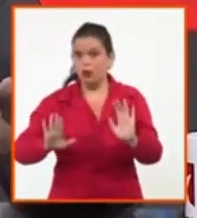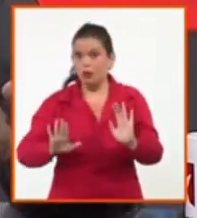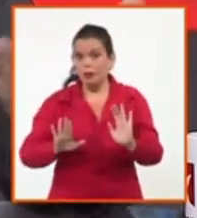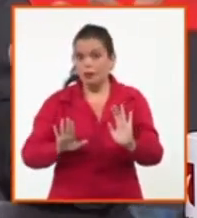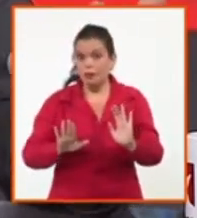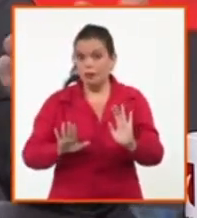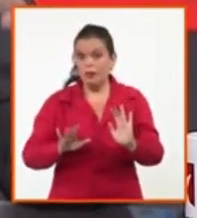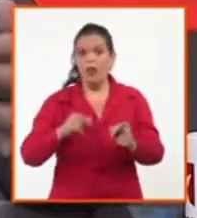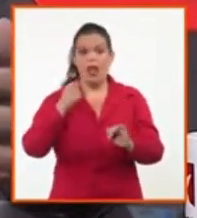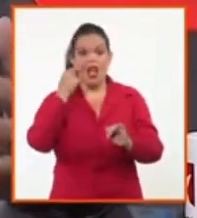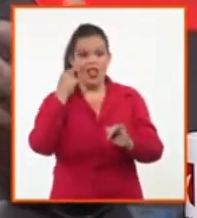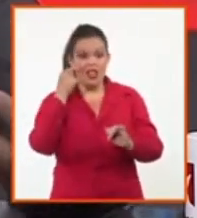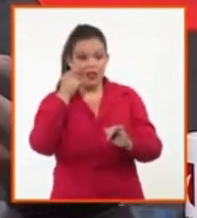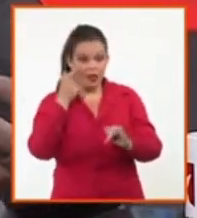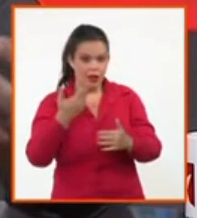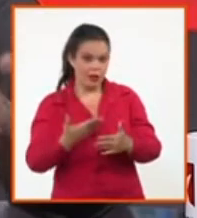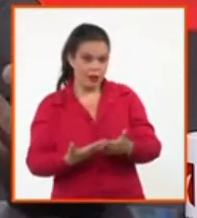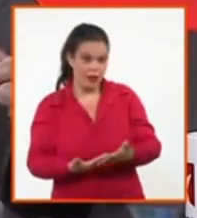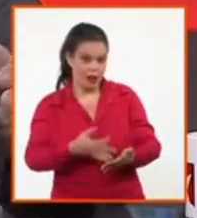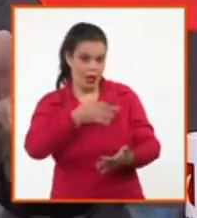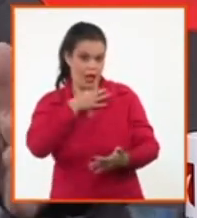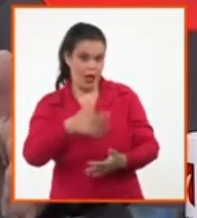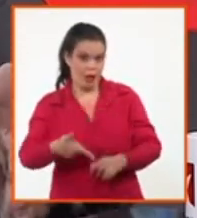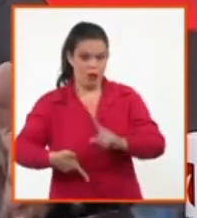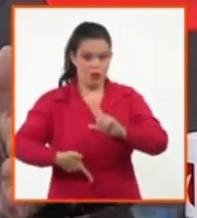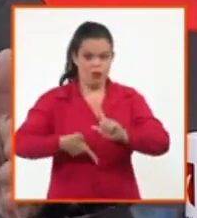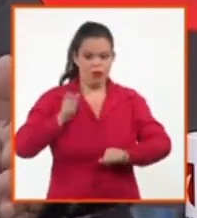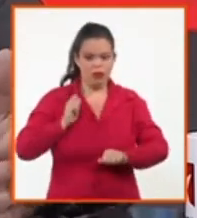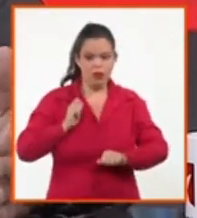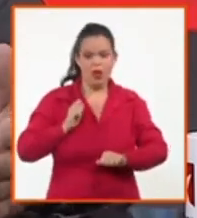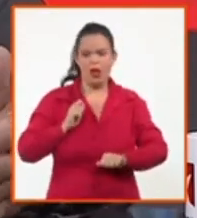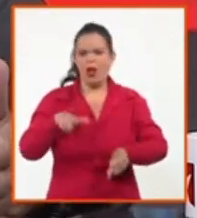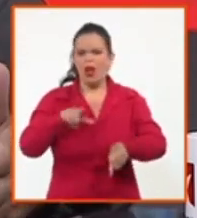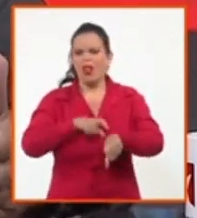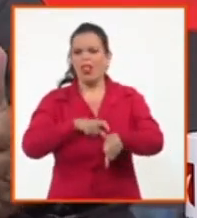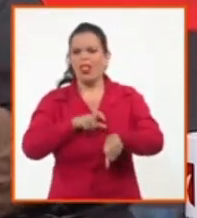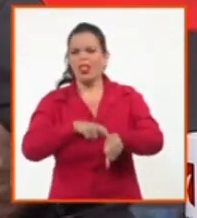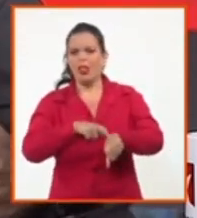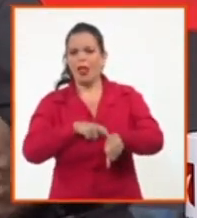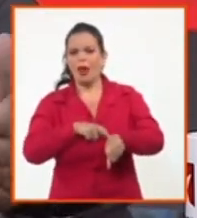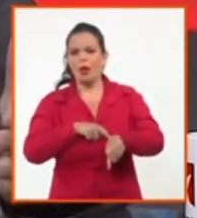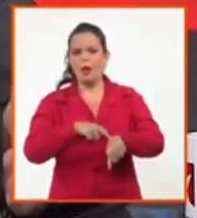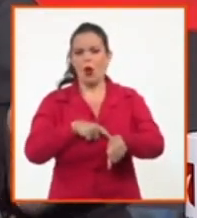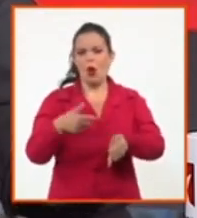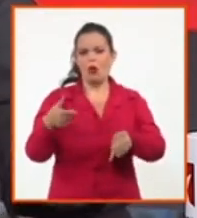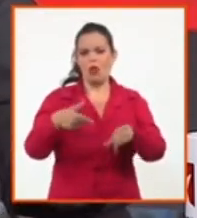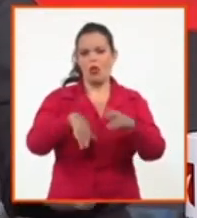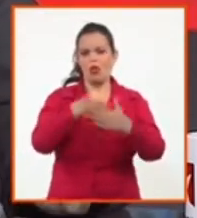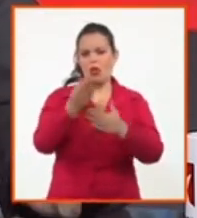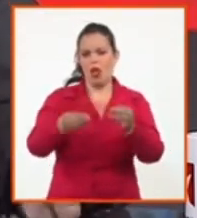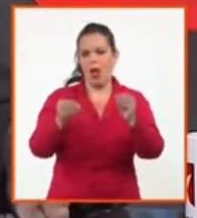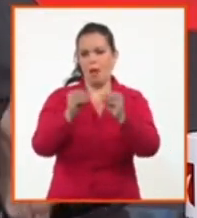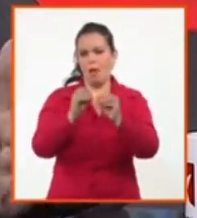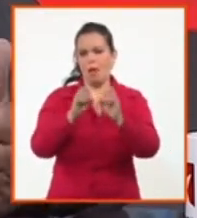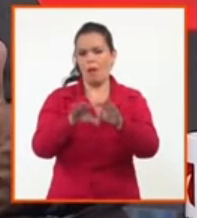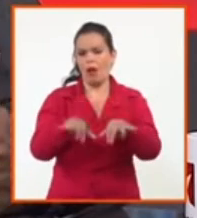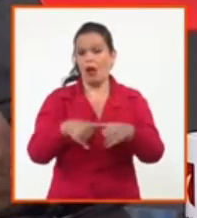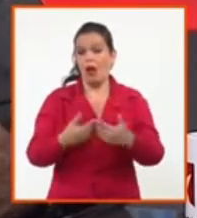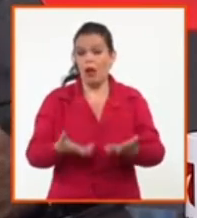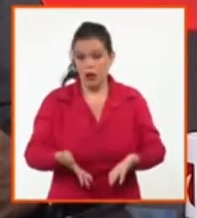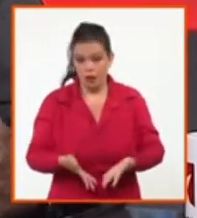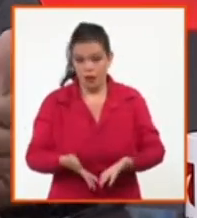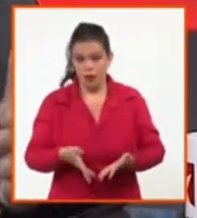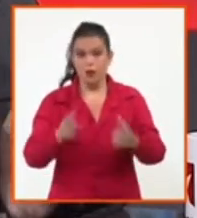que ver también cuántas veces, si es más transmisible, cuántas veces sería más. Las informaciones que tenemos en este momento, hoy, son